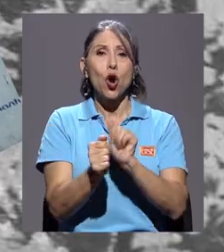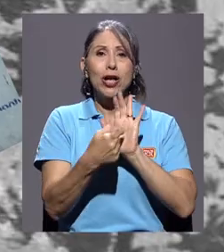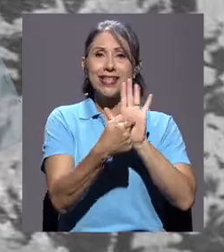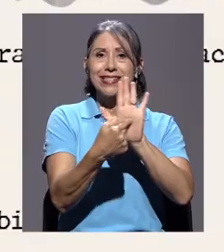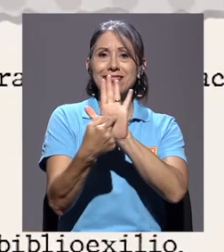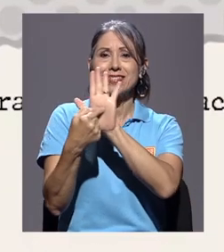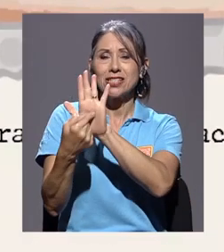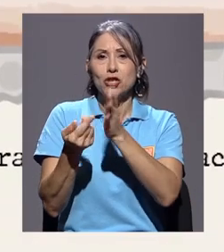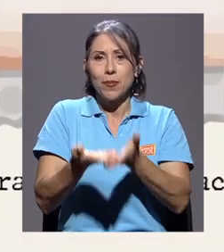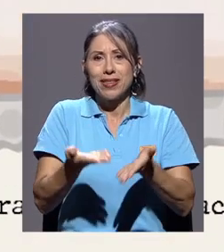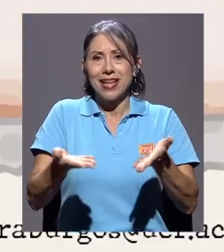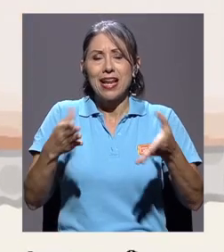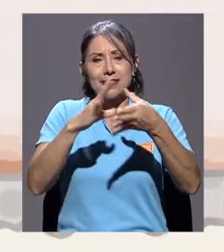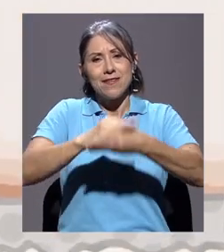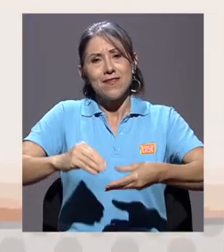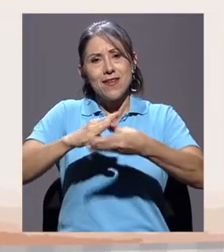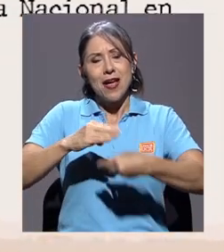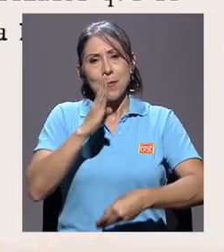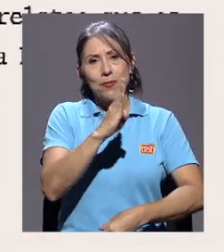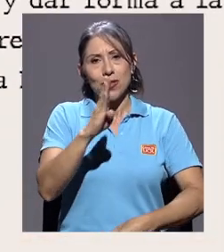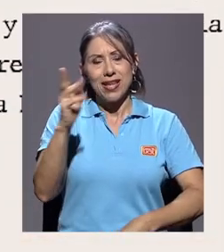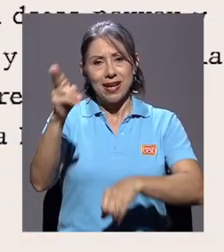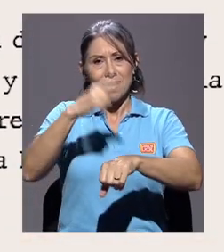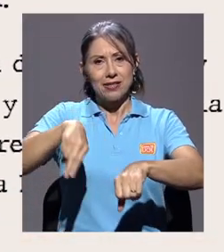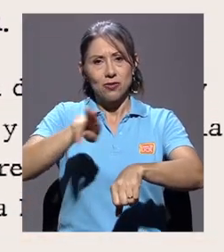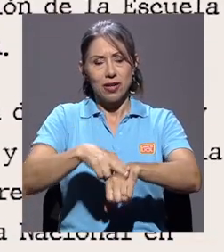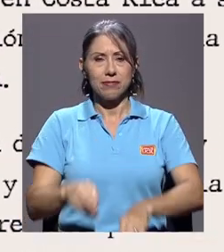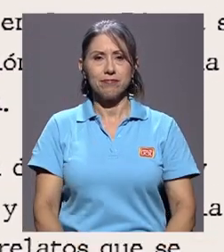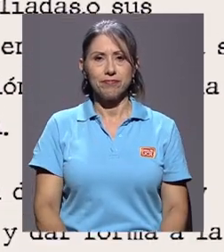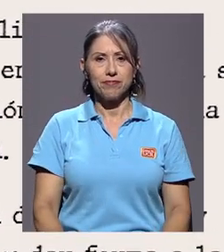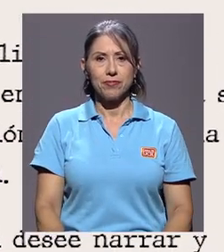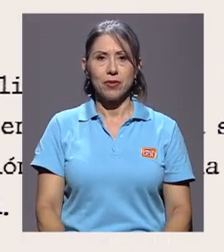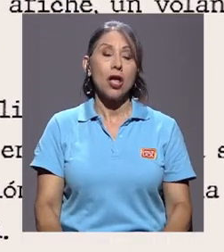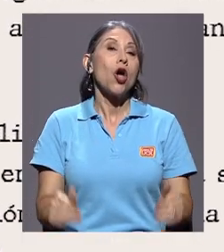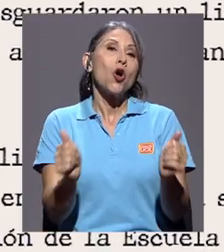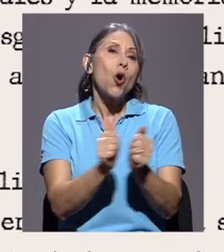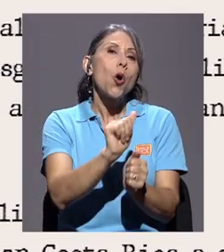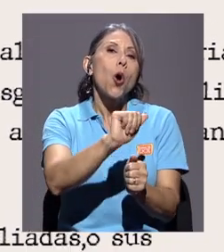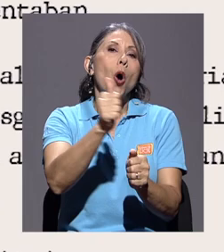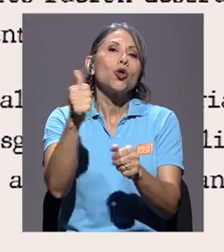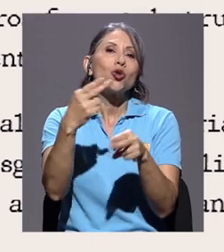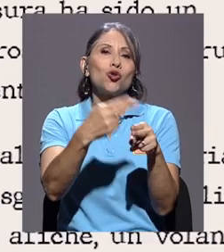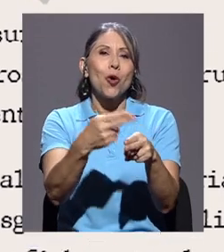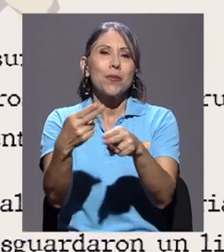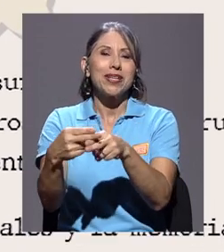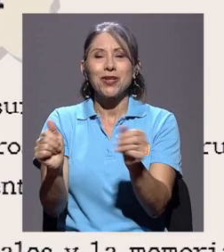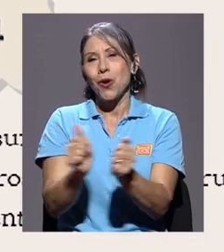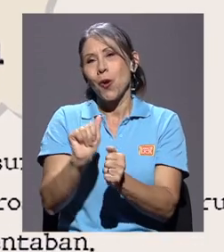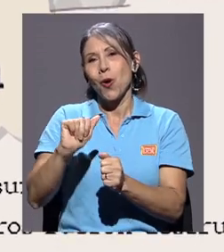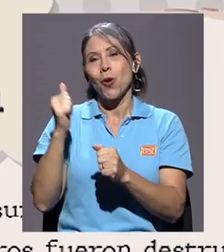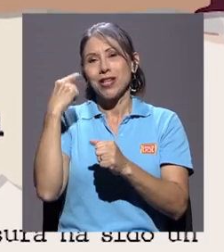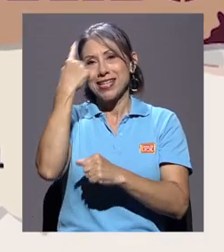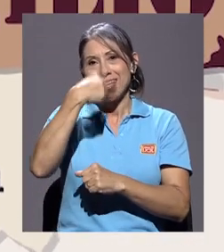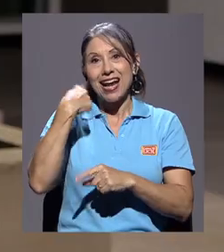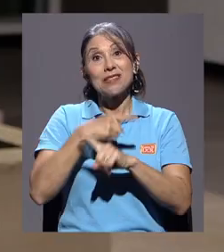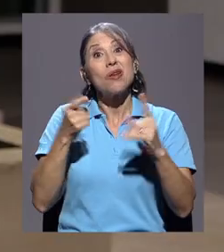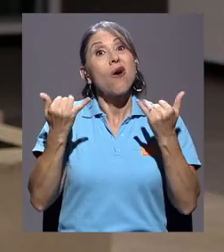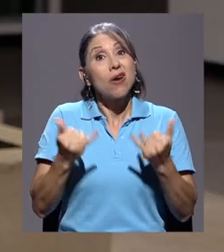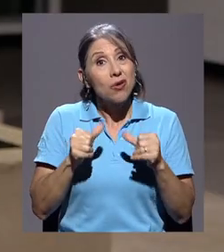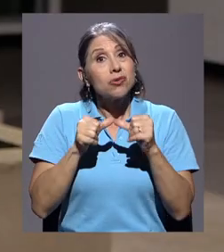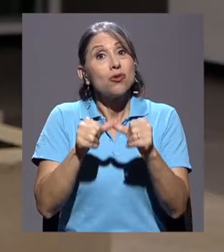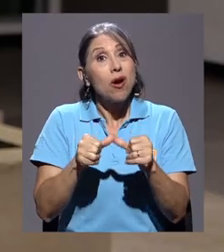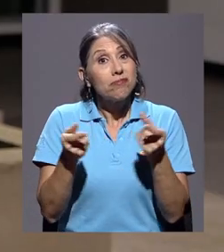exhibición de materiales y relatos en la Biblioteca Nacional. Es decir, con otros nombres, con otras caras, pero los hechos se siguen dando